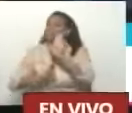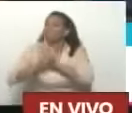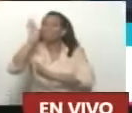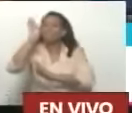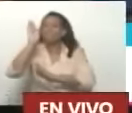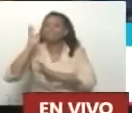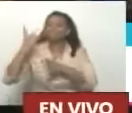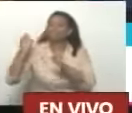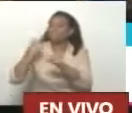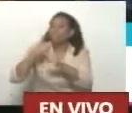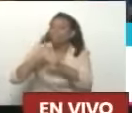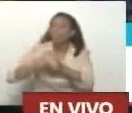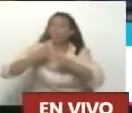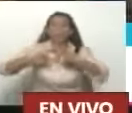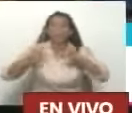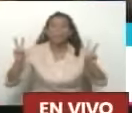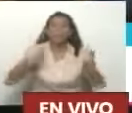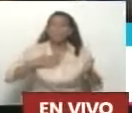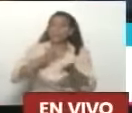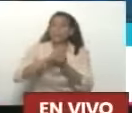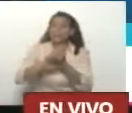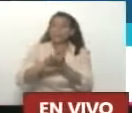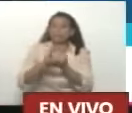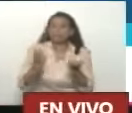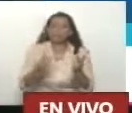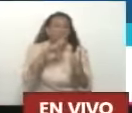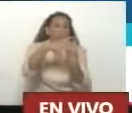política Y paz Sencillo Dos conclusiones